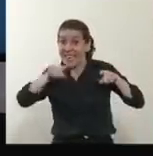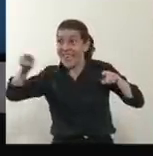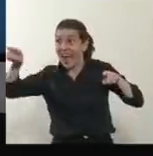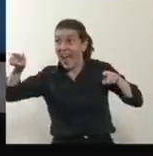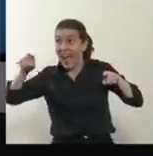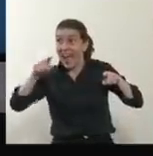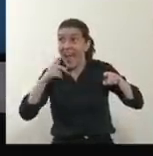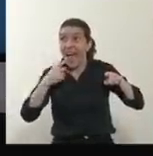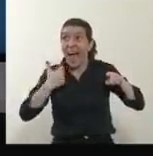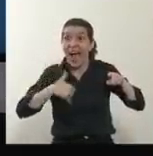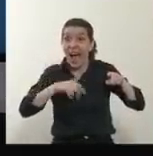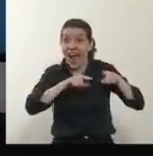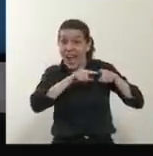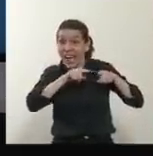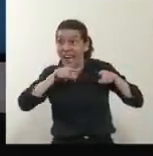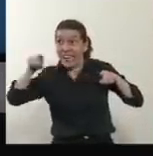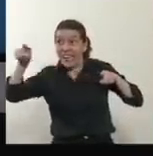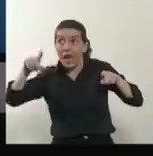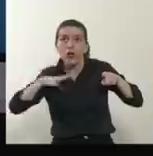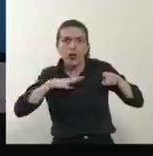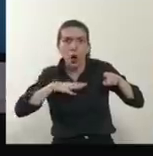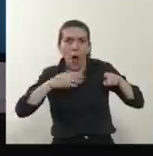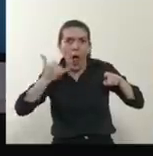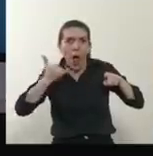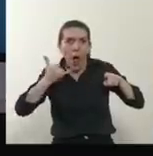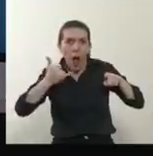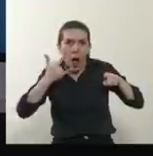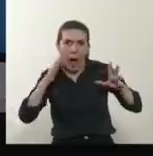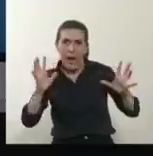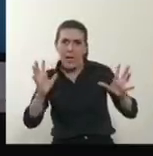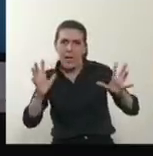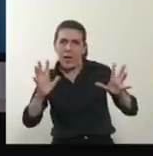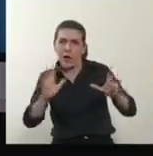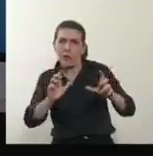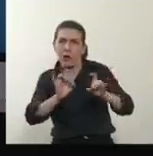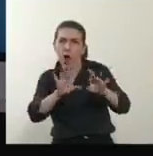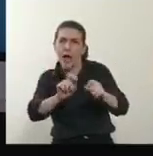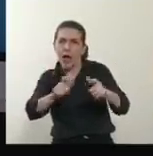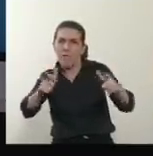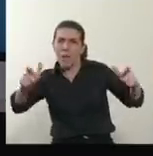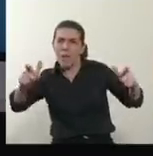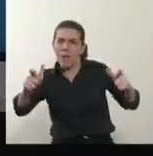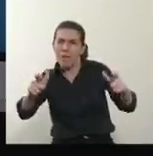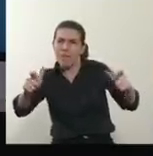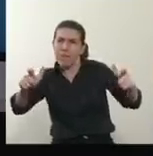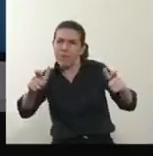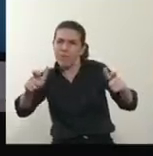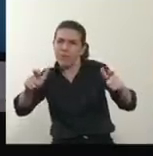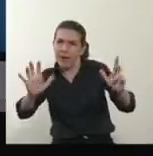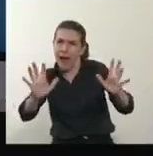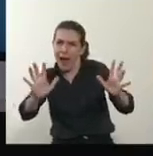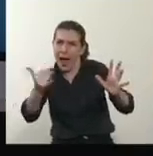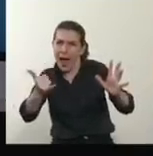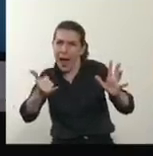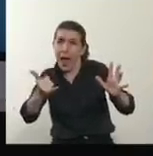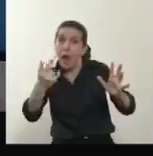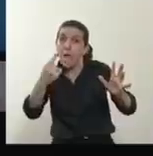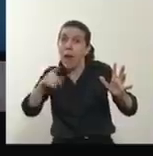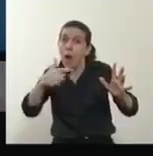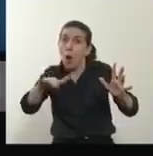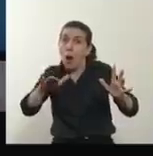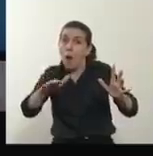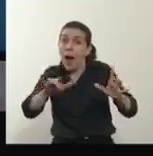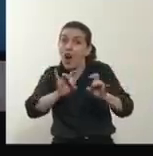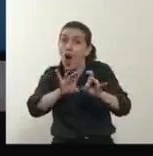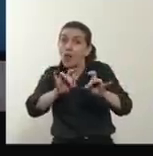Argentina sigue todavía conteniendo la cantidad de contagios, pero Argentina está aumentando la